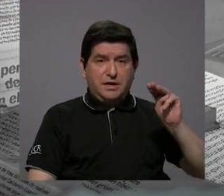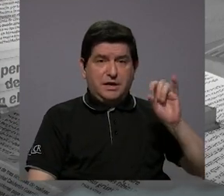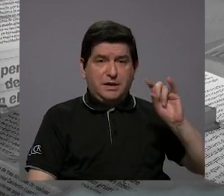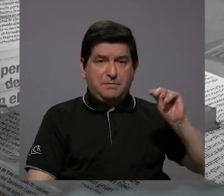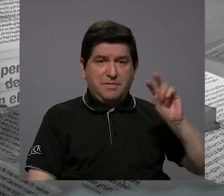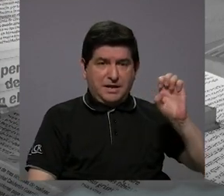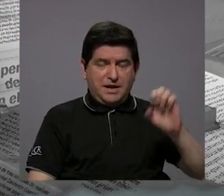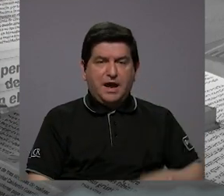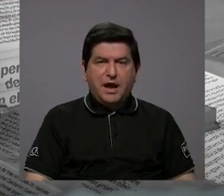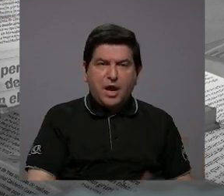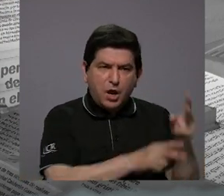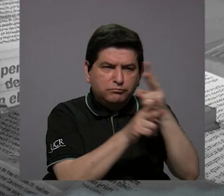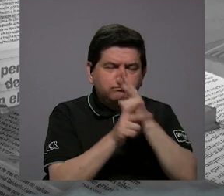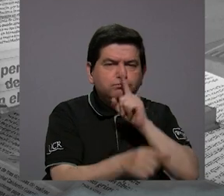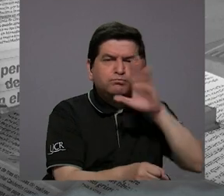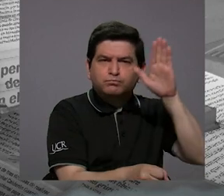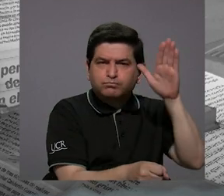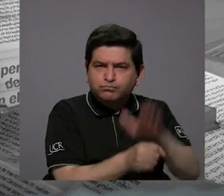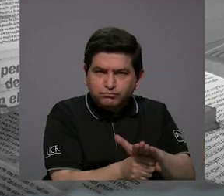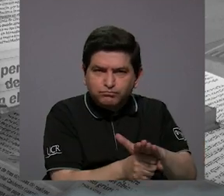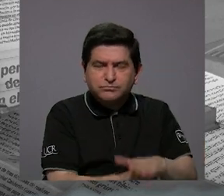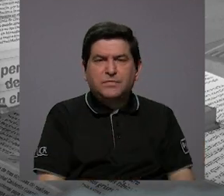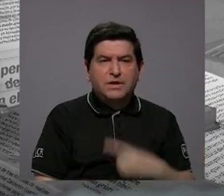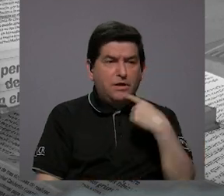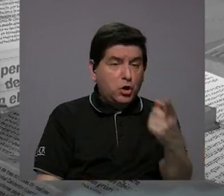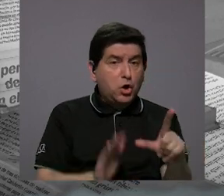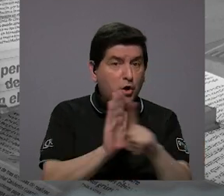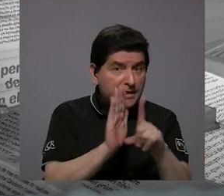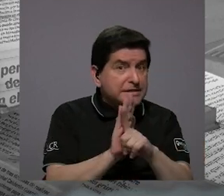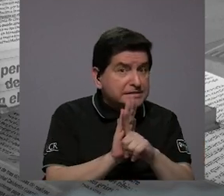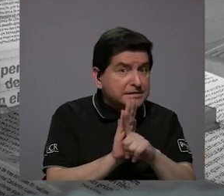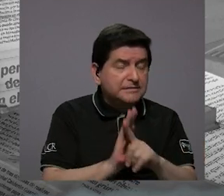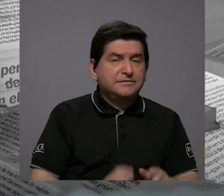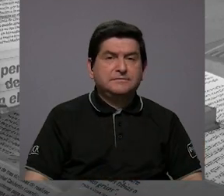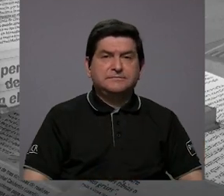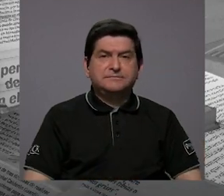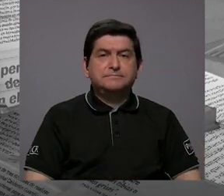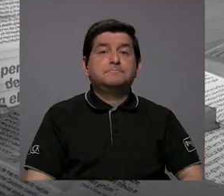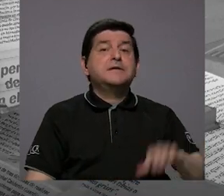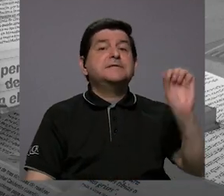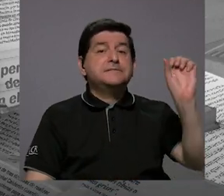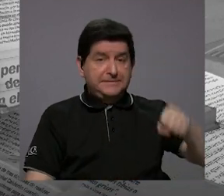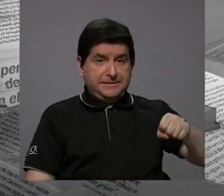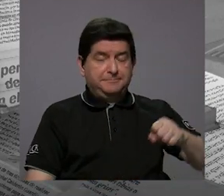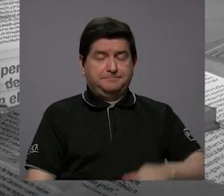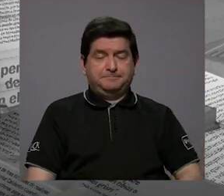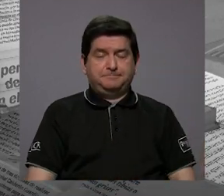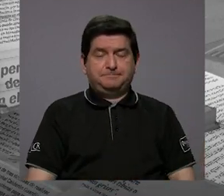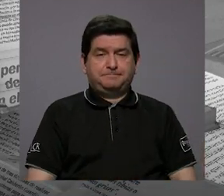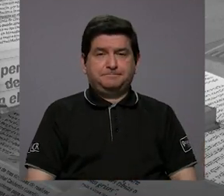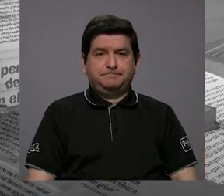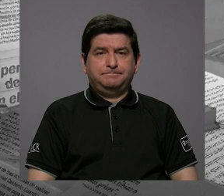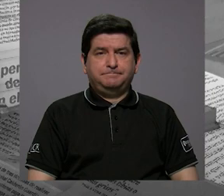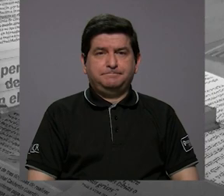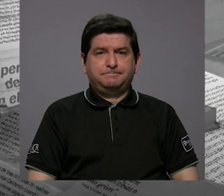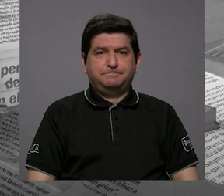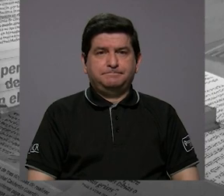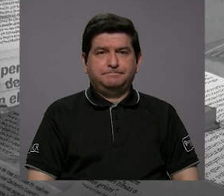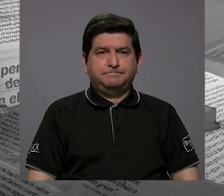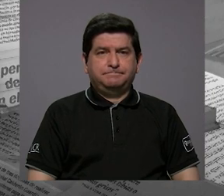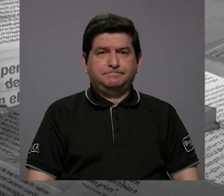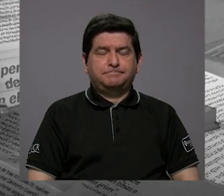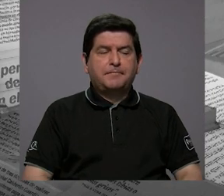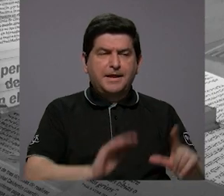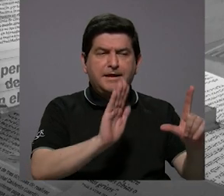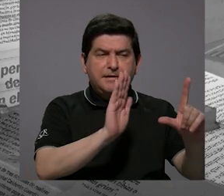supervisar que se cumplan con lo que dice la ley. Sí, en realidad, bueno,